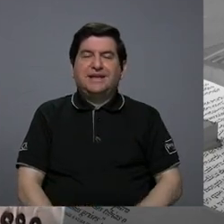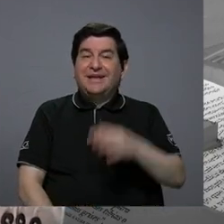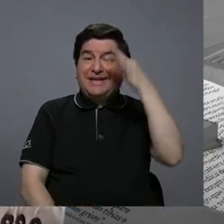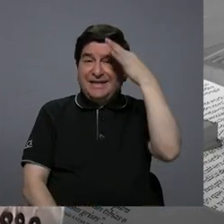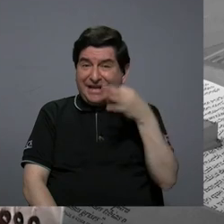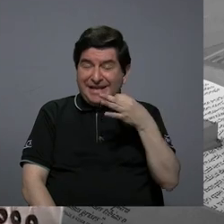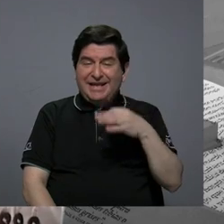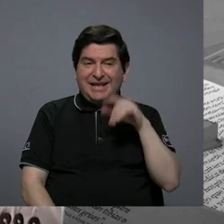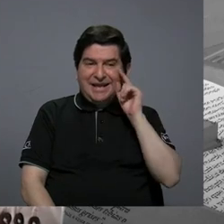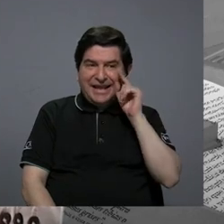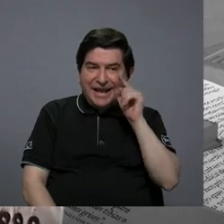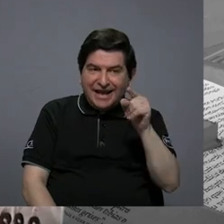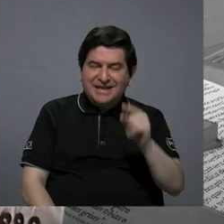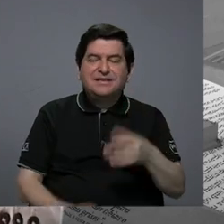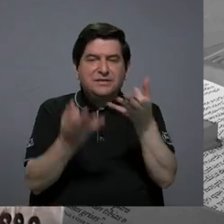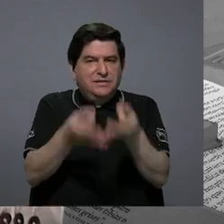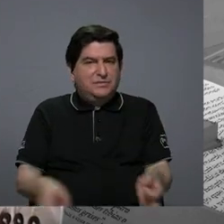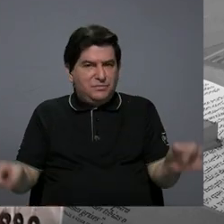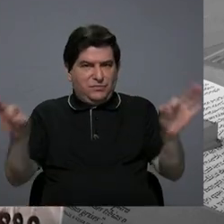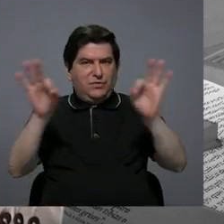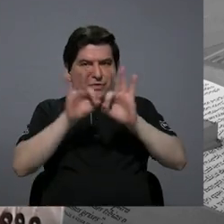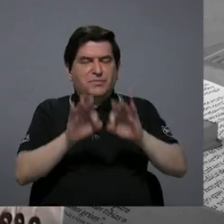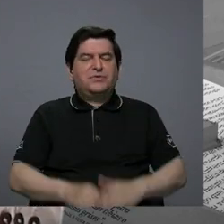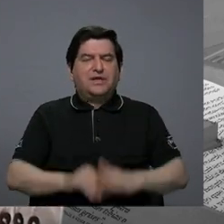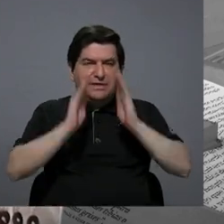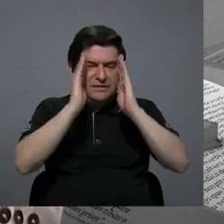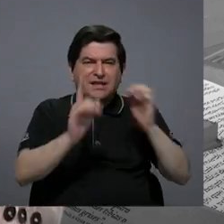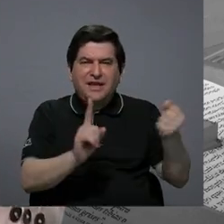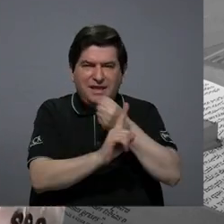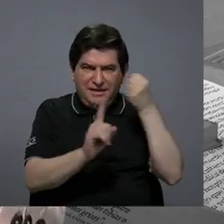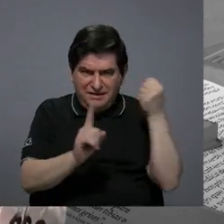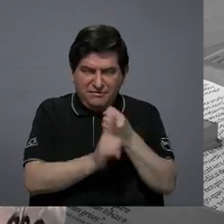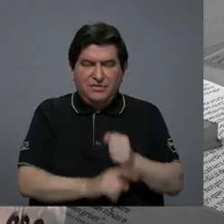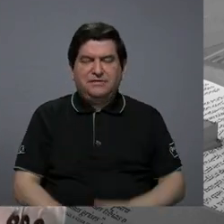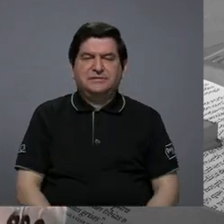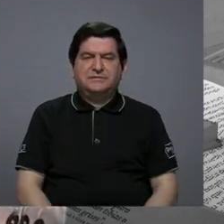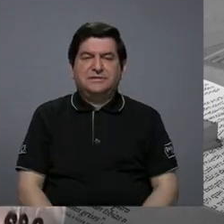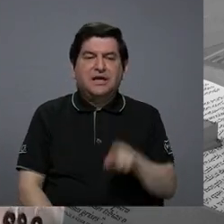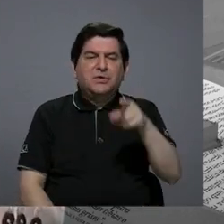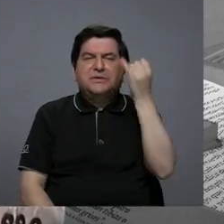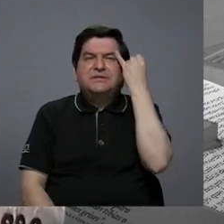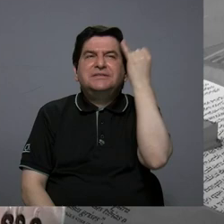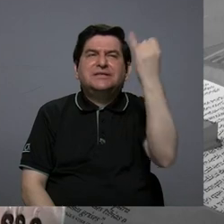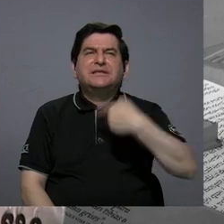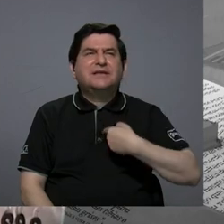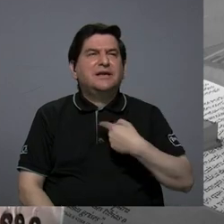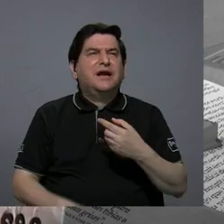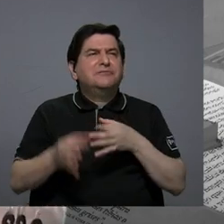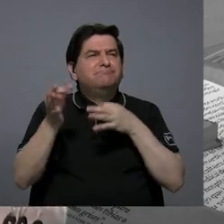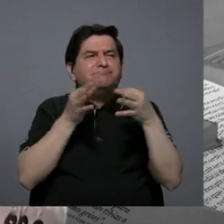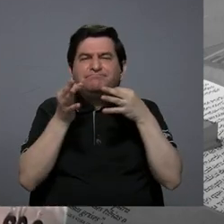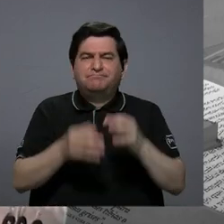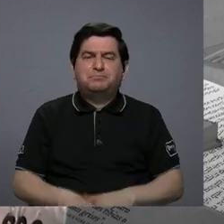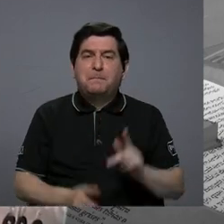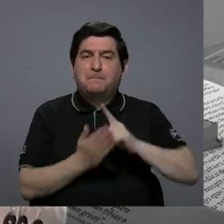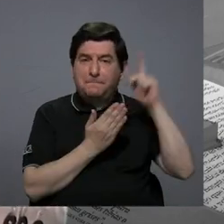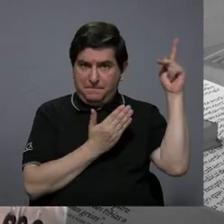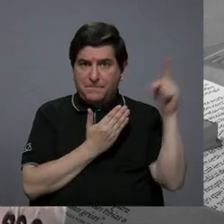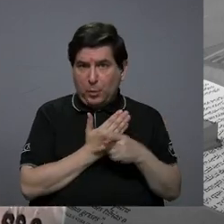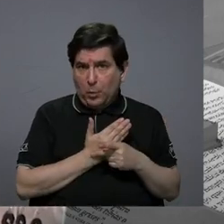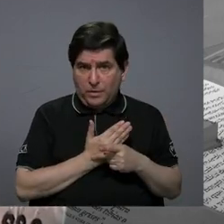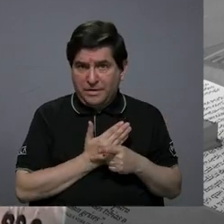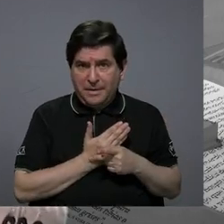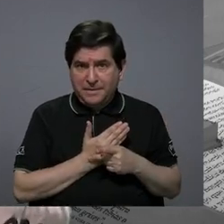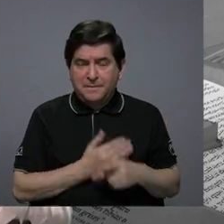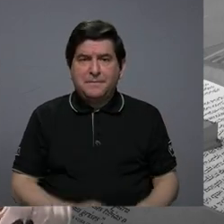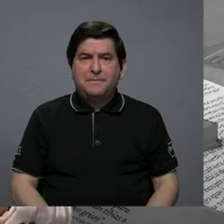consideramos que desde ahí es importante abordar la violencia. En ese sentido, yo diría que ha sido un programa